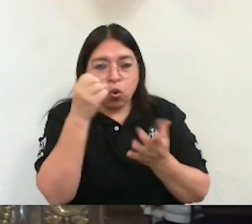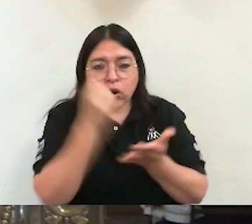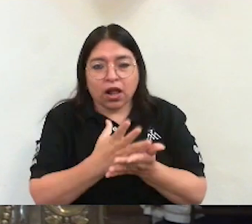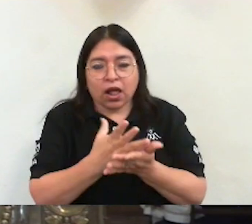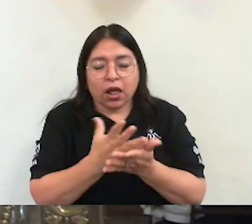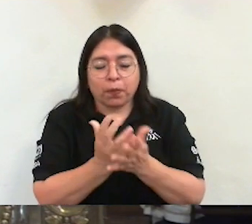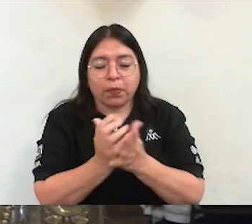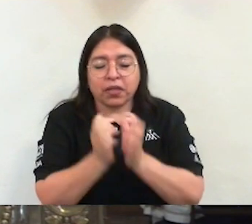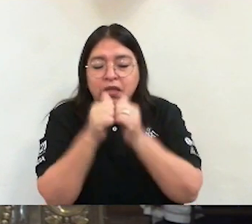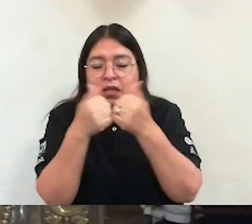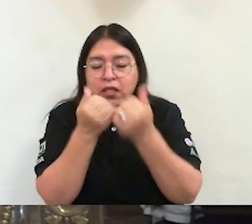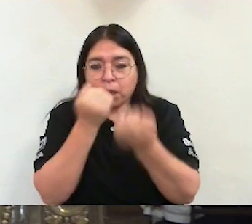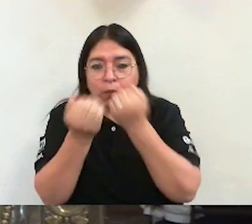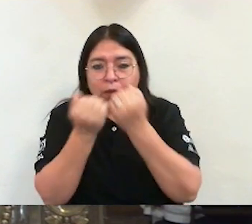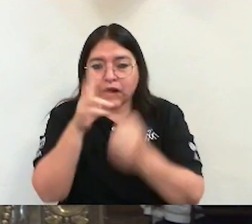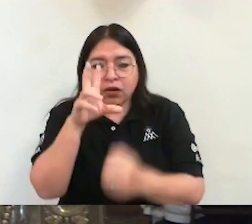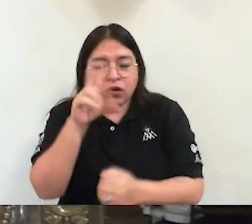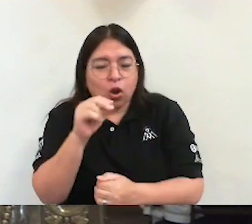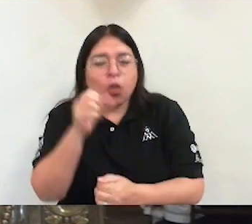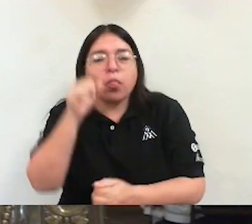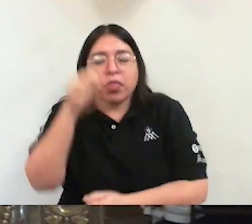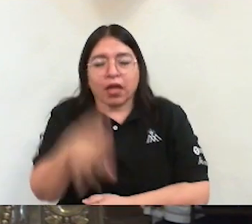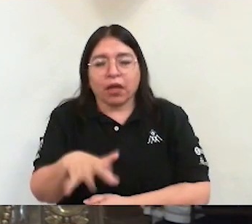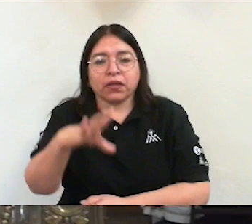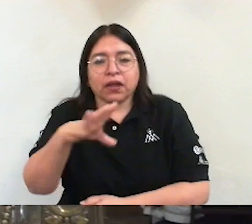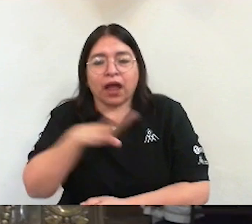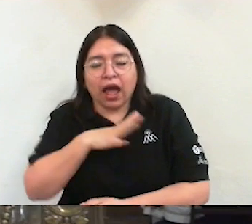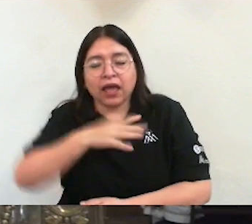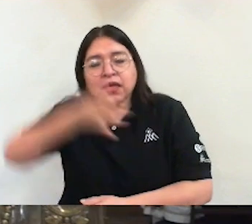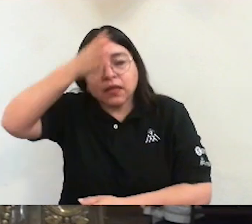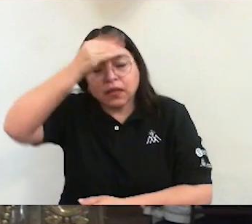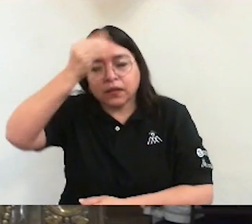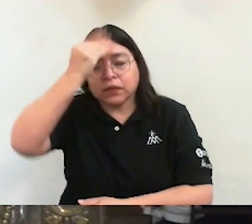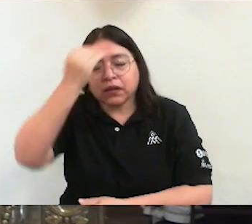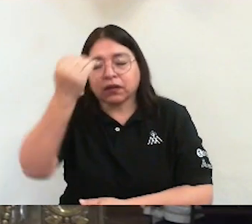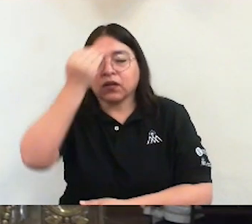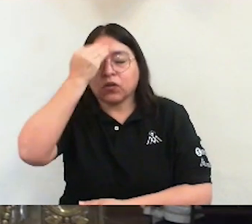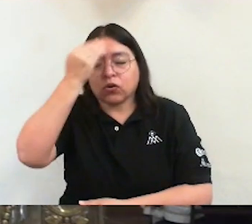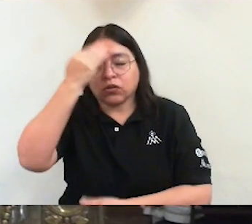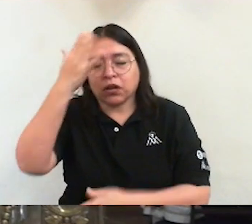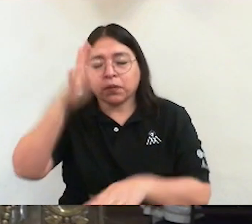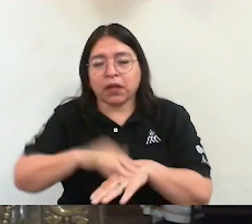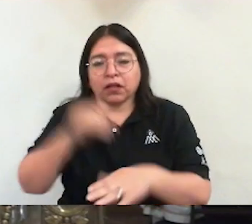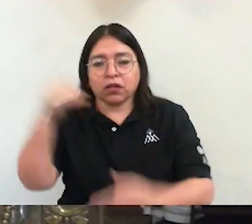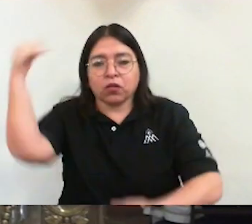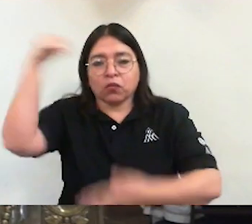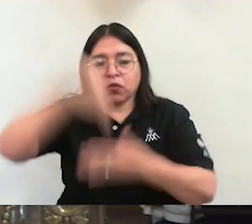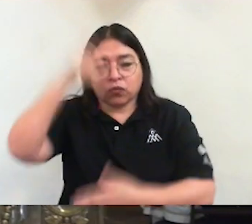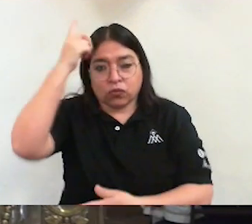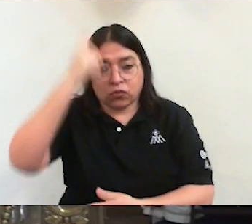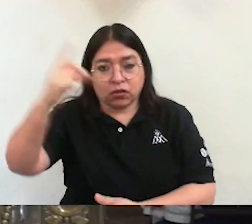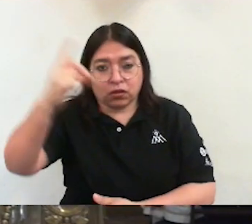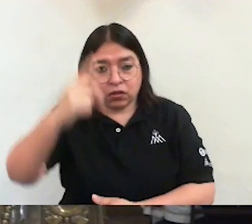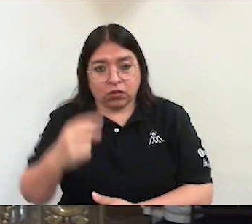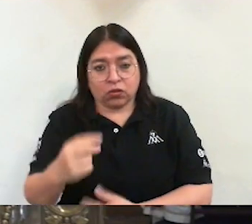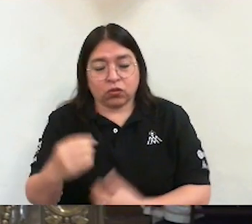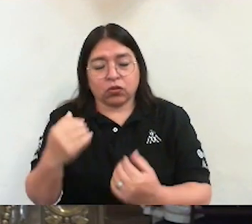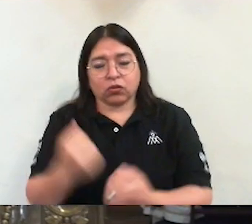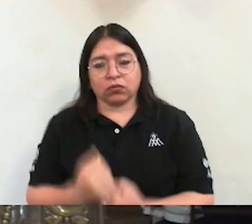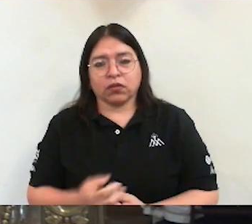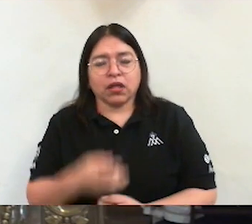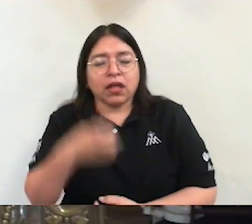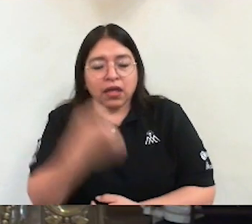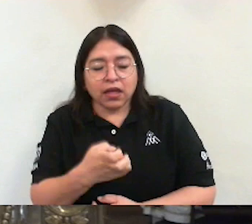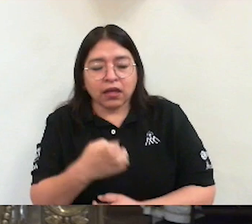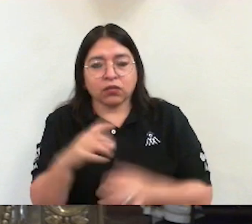sino de la palabra que viene de la boca de Dios. Ahí está diciendo Jesús,